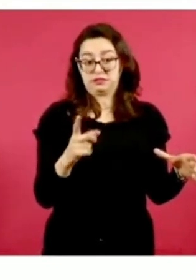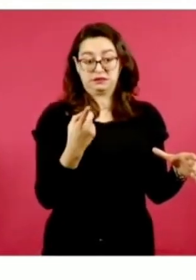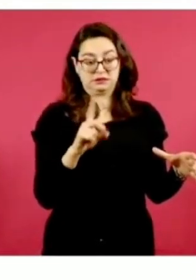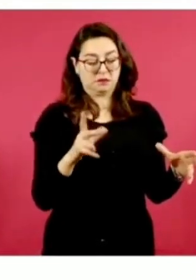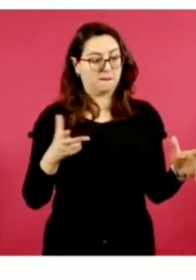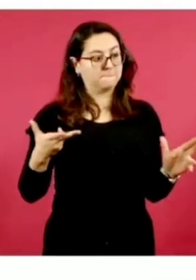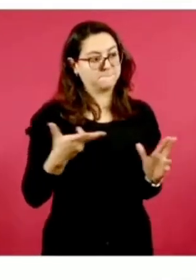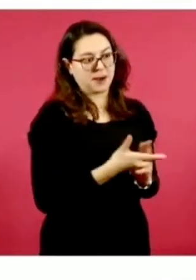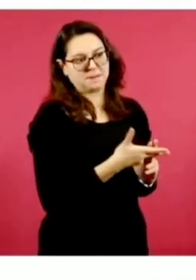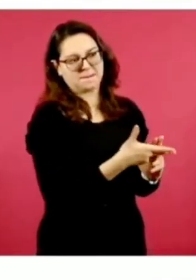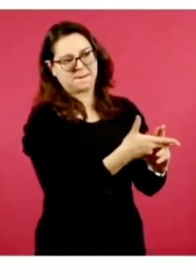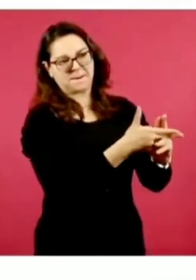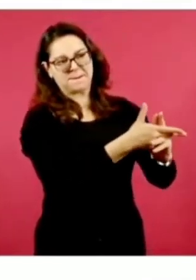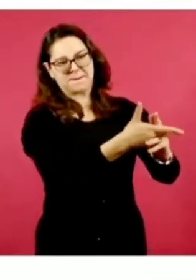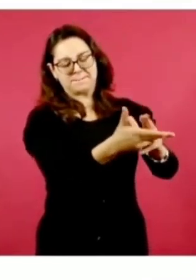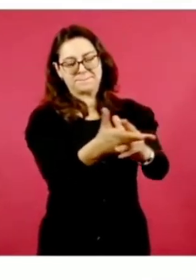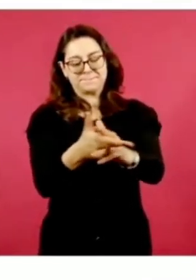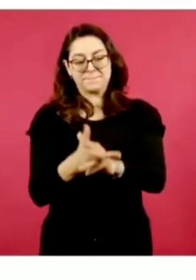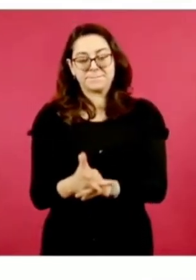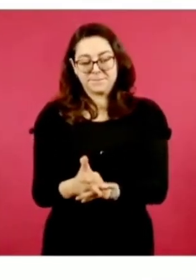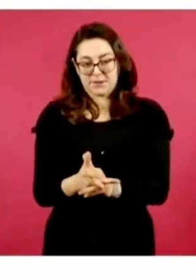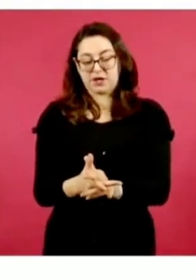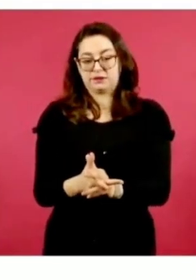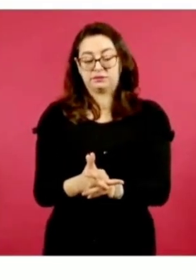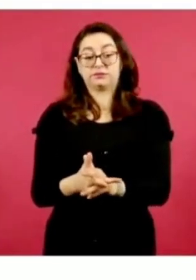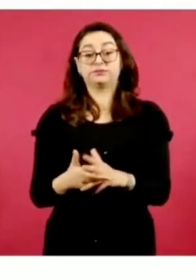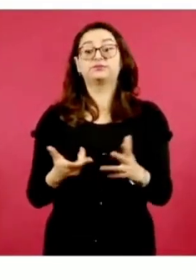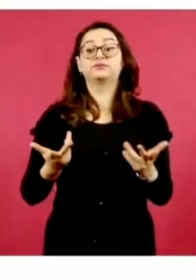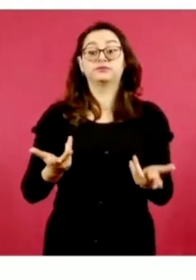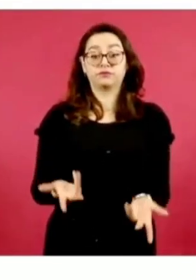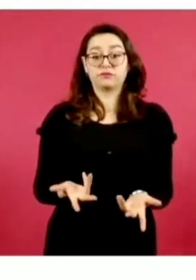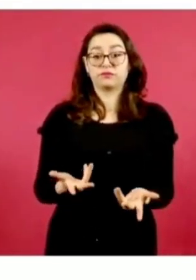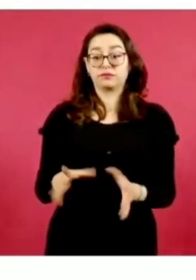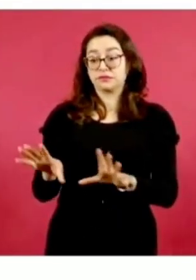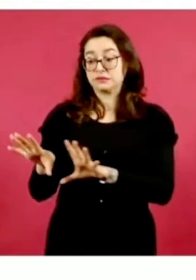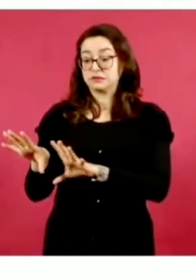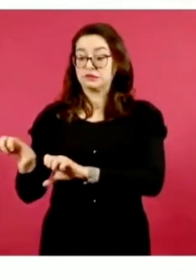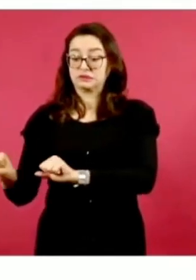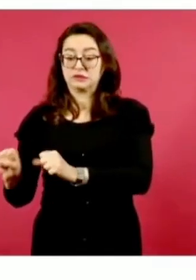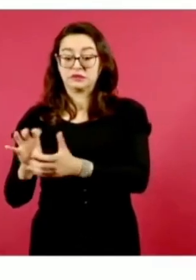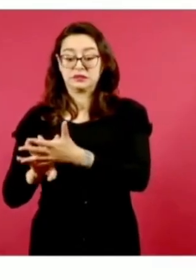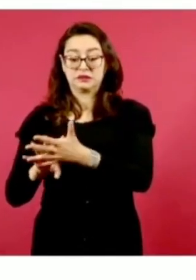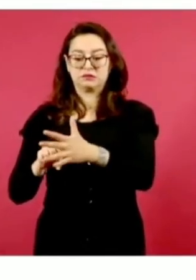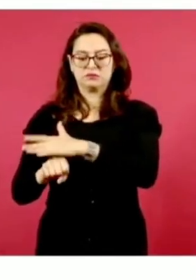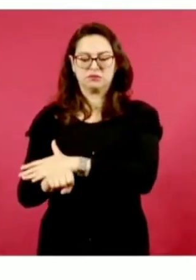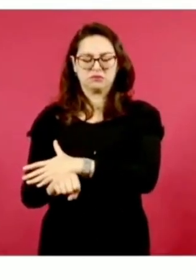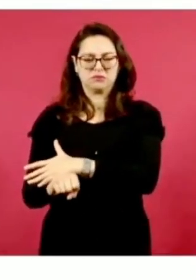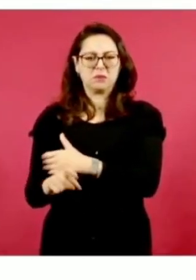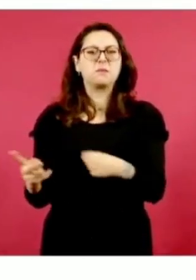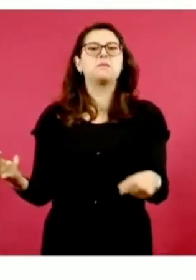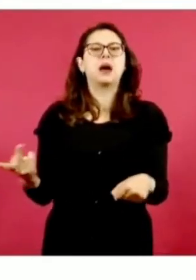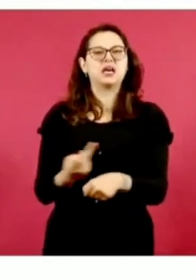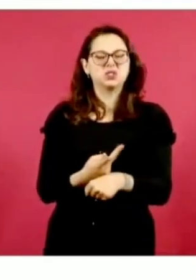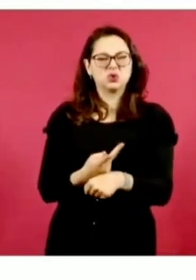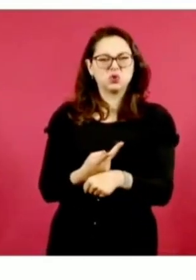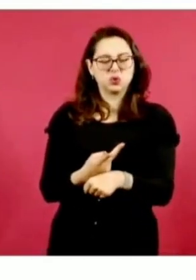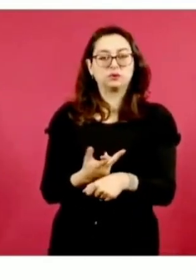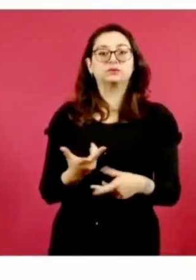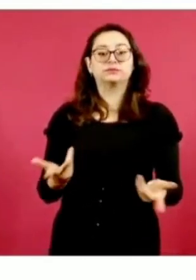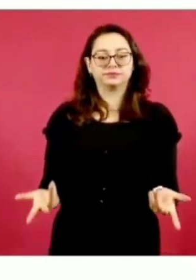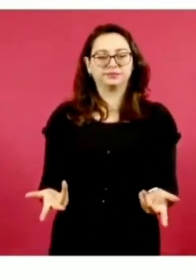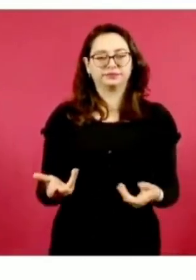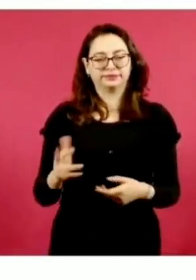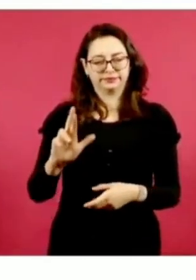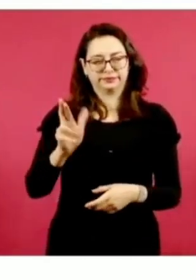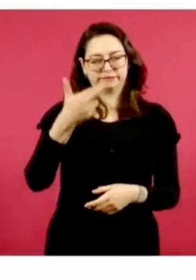De acuerdo con las investigaciones, mientras se desarrollaba una fiesta privada, recordemos era una posada